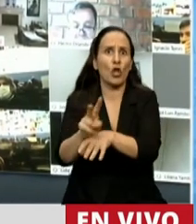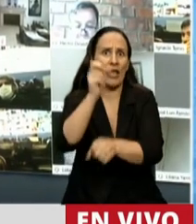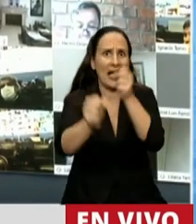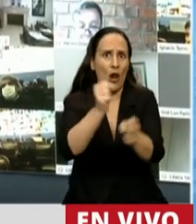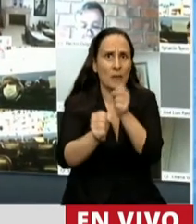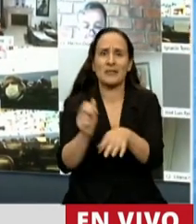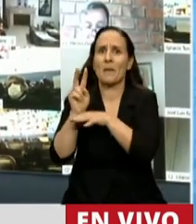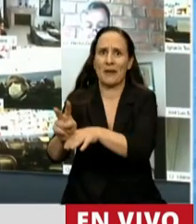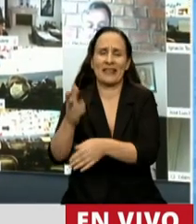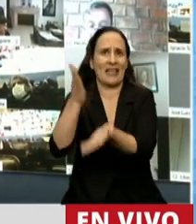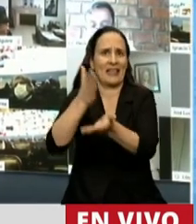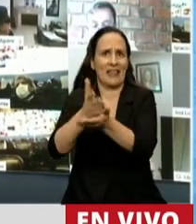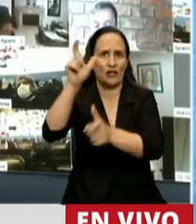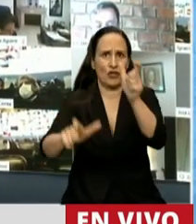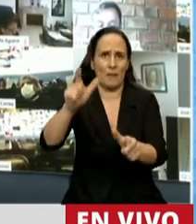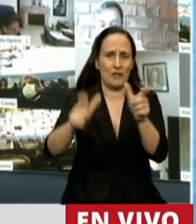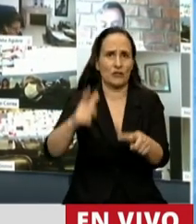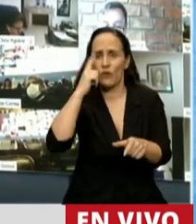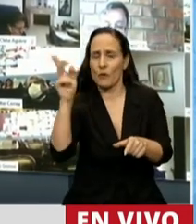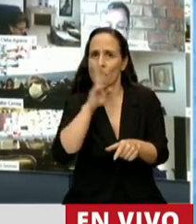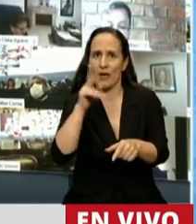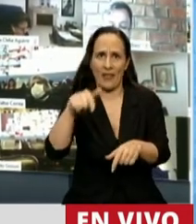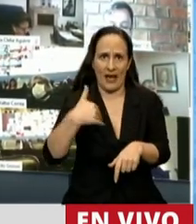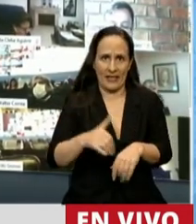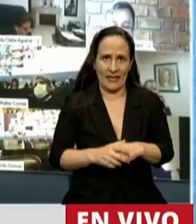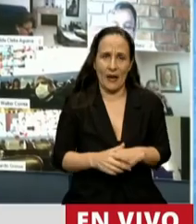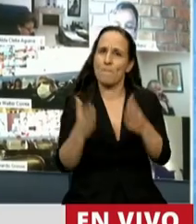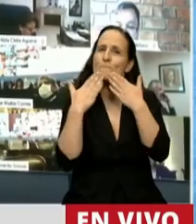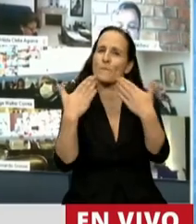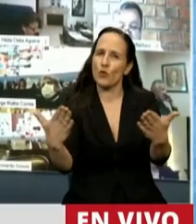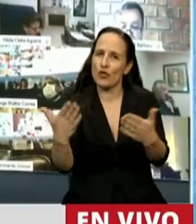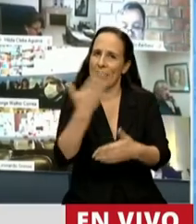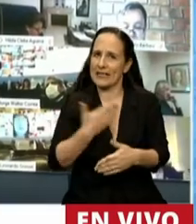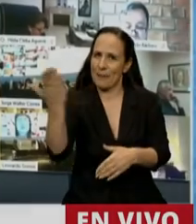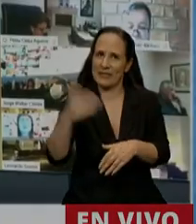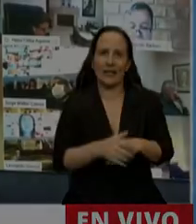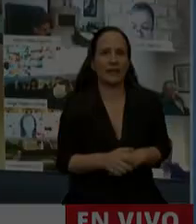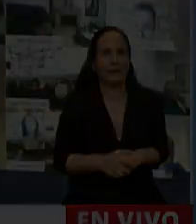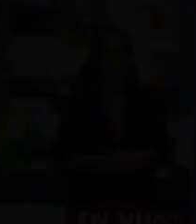los derechos de los argentinos y las argentinas. Muchas gracias, señor presidente. Gracias, diputada.